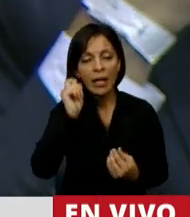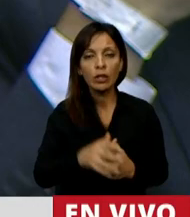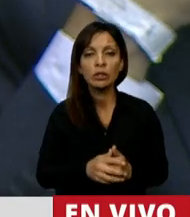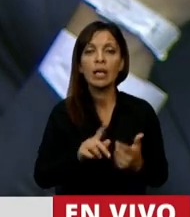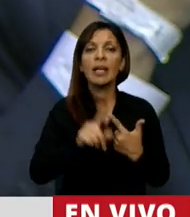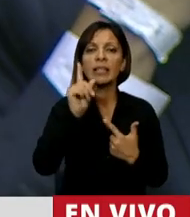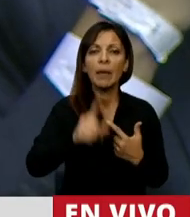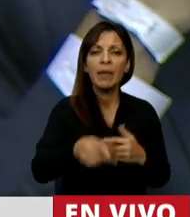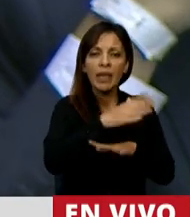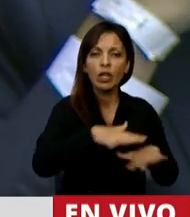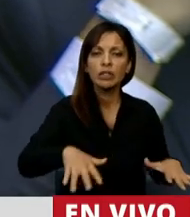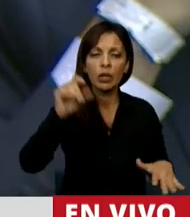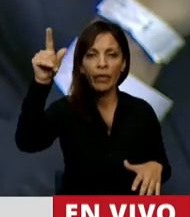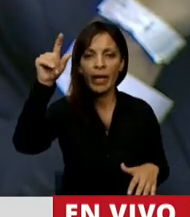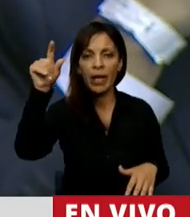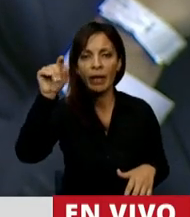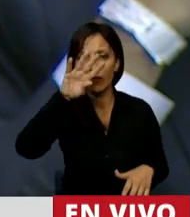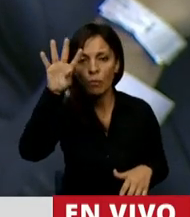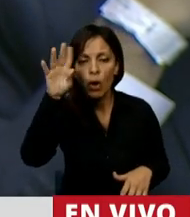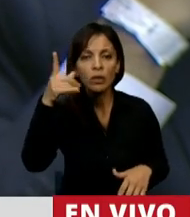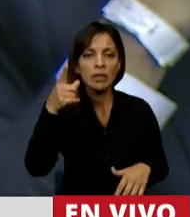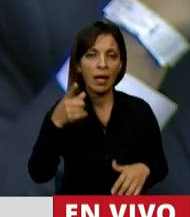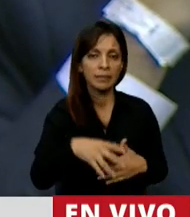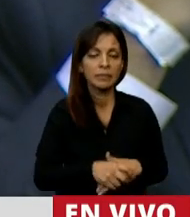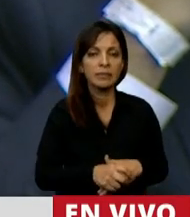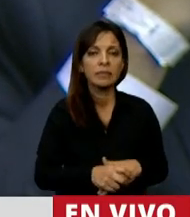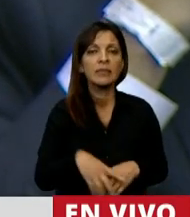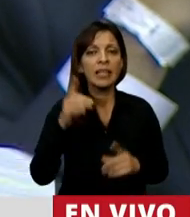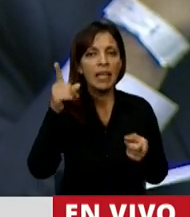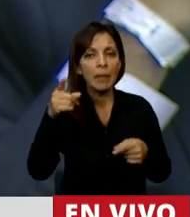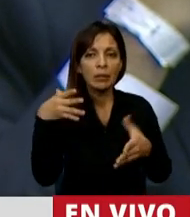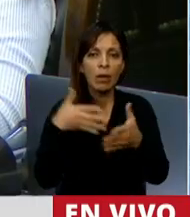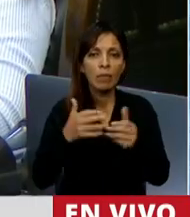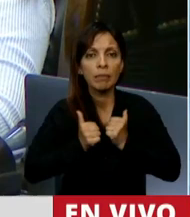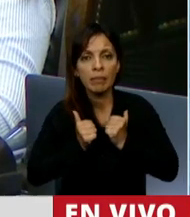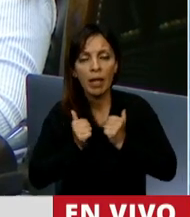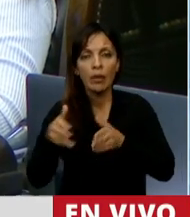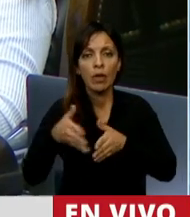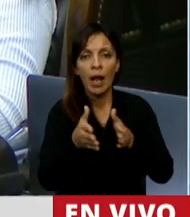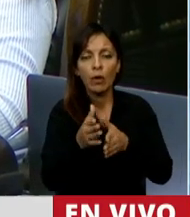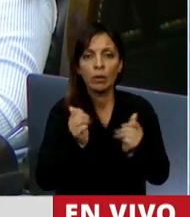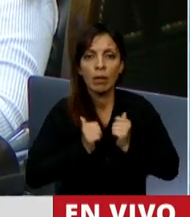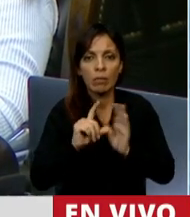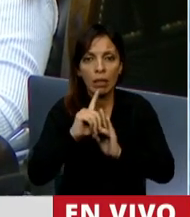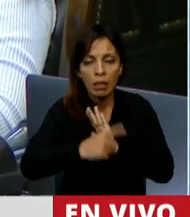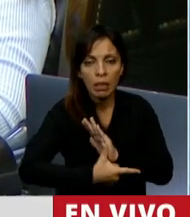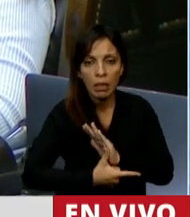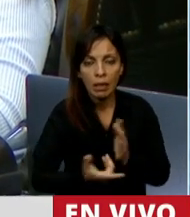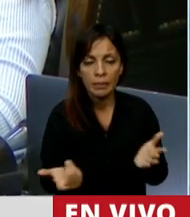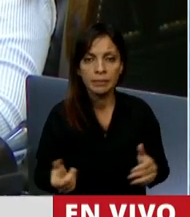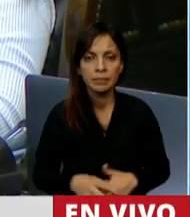y niñas de Formosa que estuvieron vedados previo a entrar a Formosa en la ruta durante un montón de tiempo.